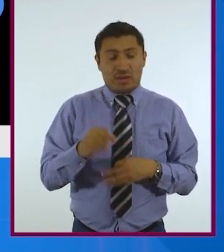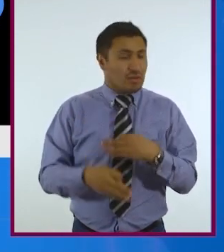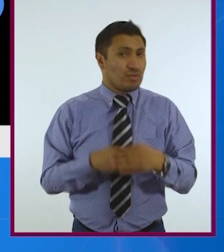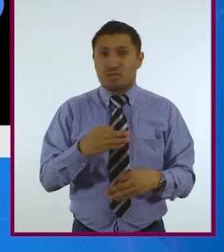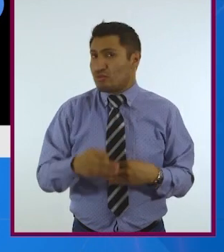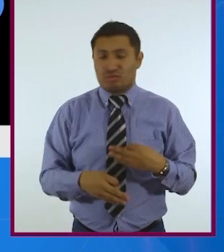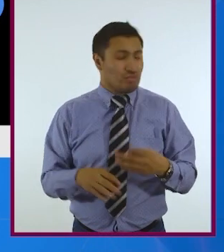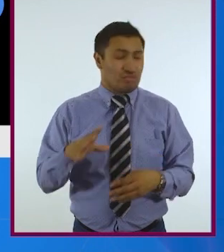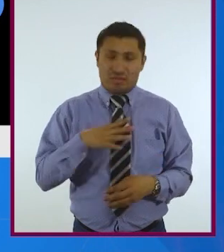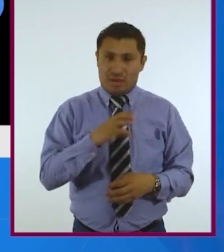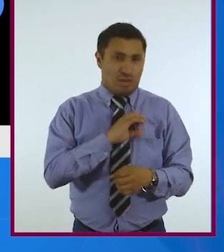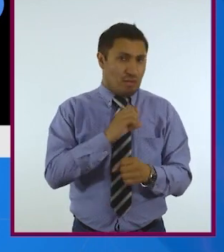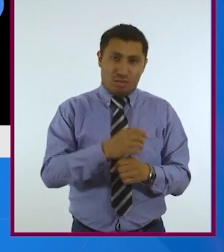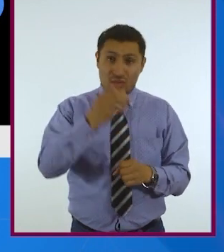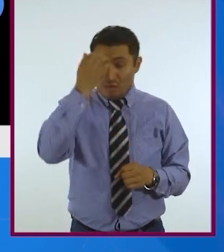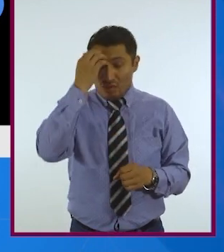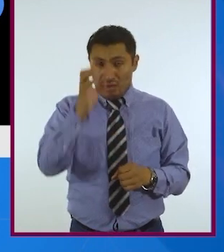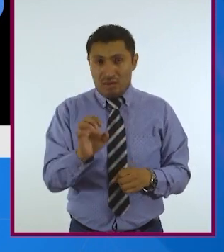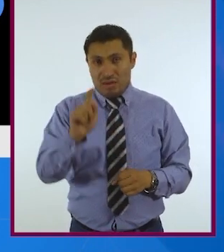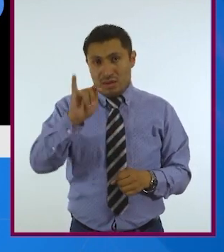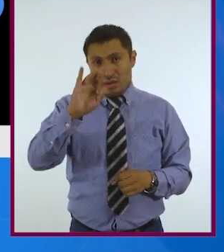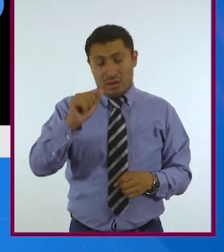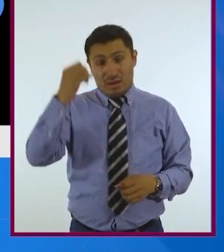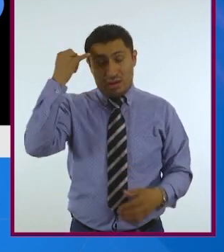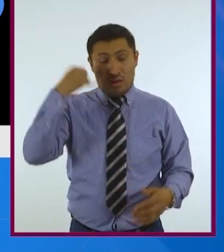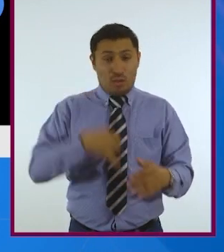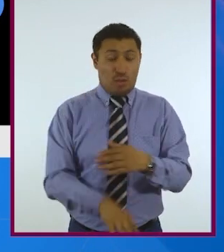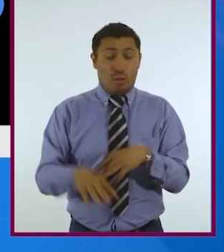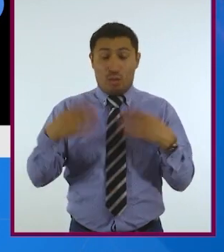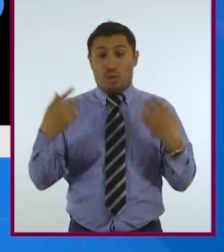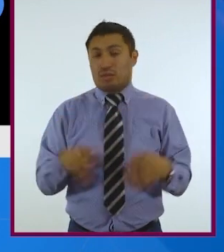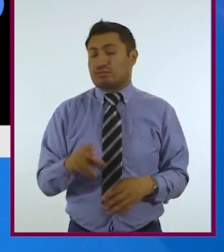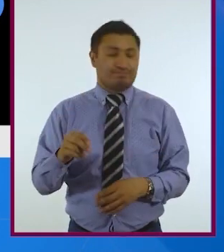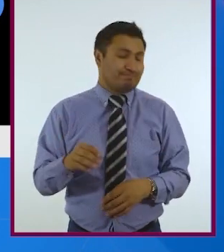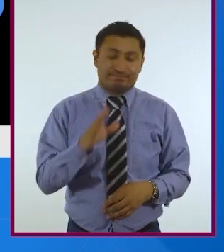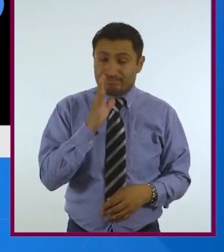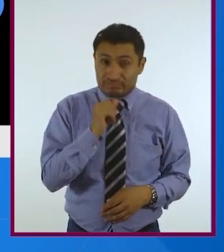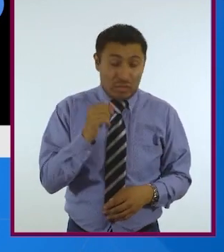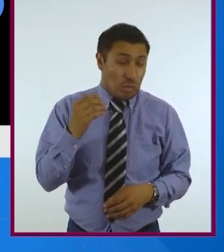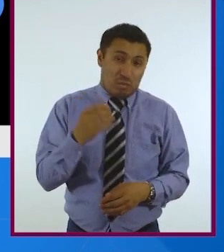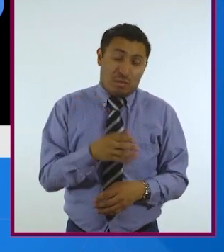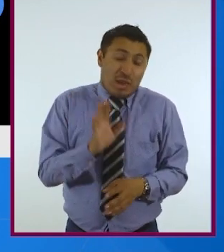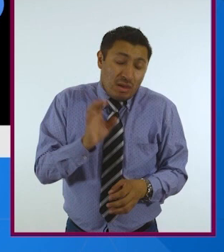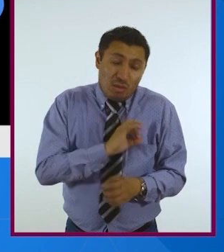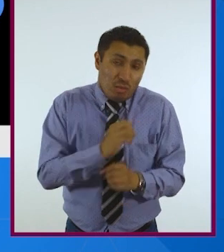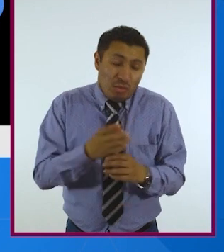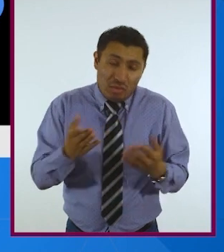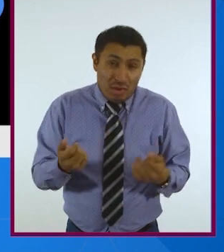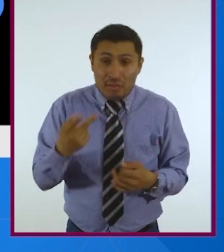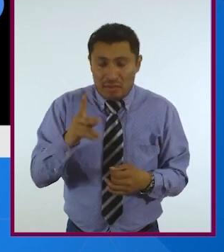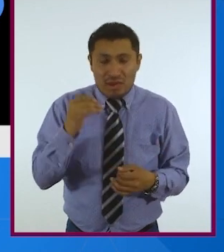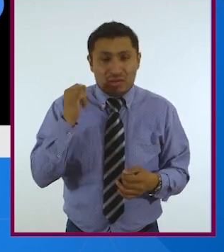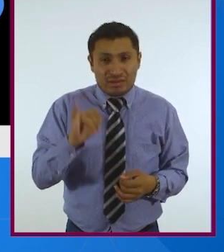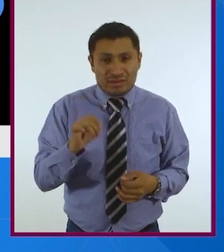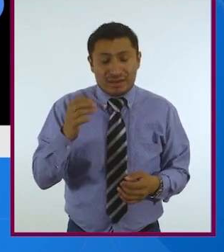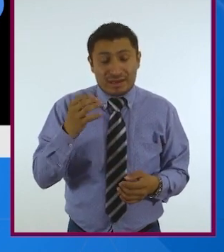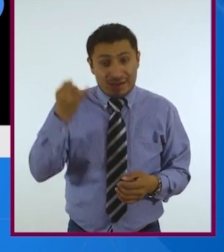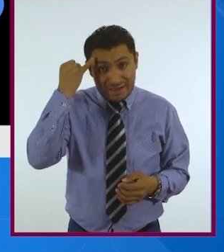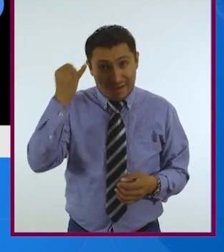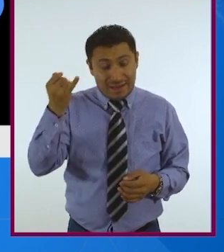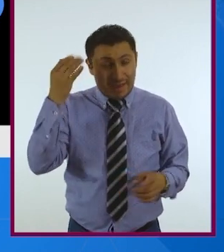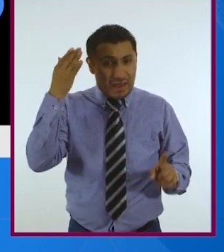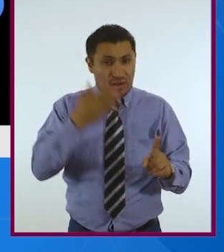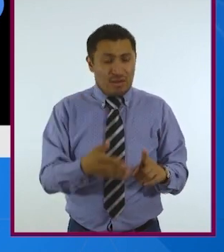de conocer la ética tan a fondo, pero sí lo ideal es que una persona que se dedica a la